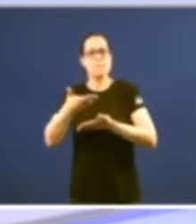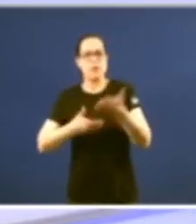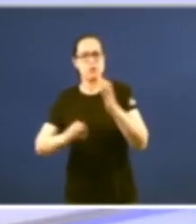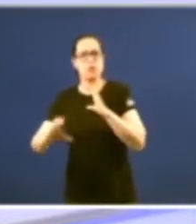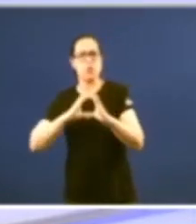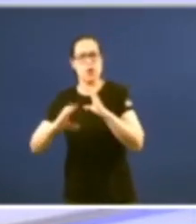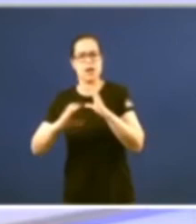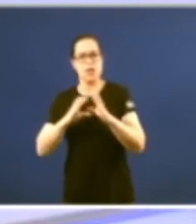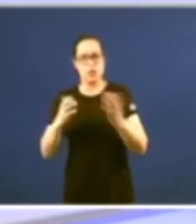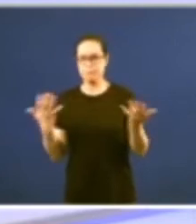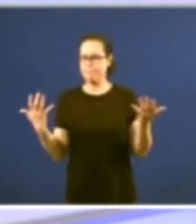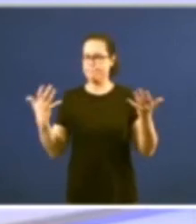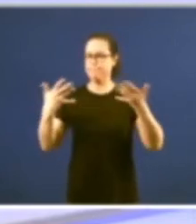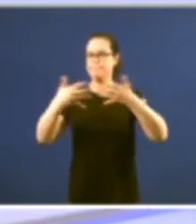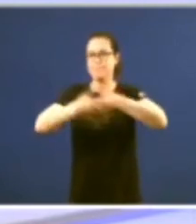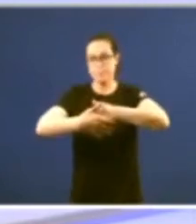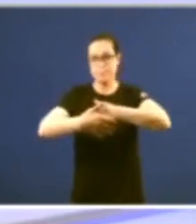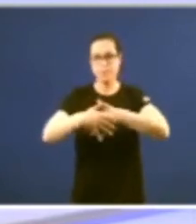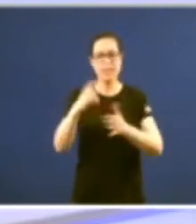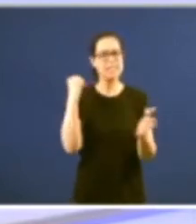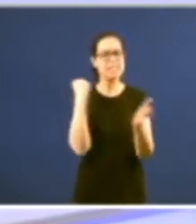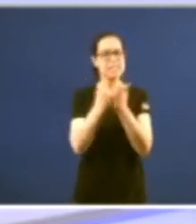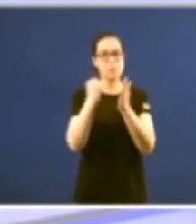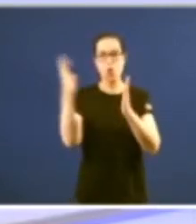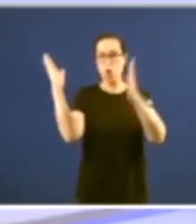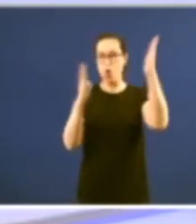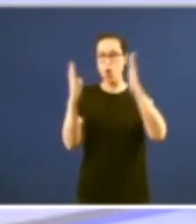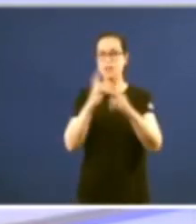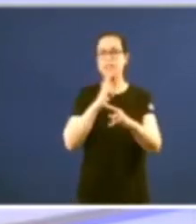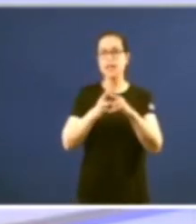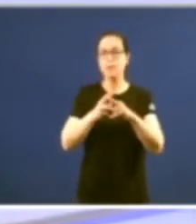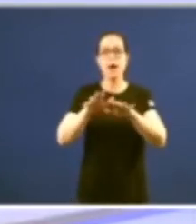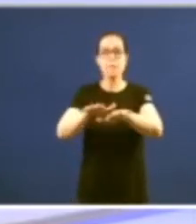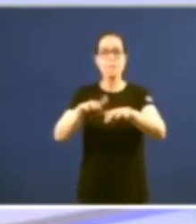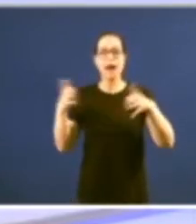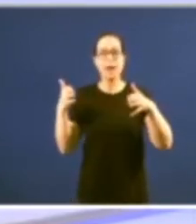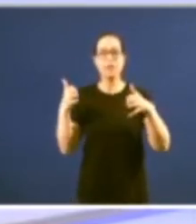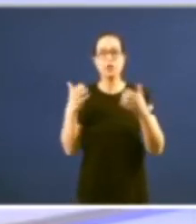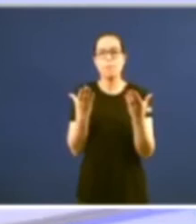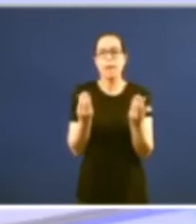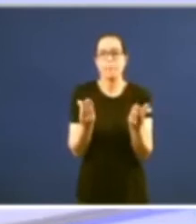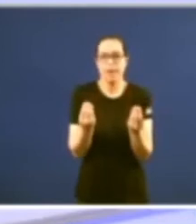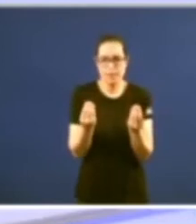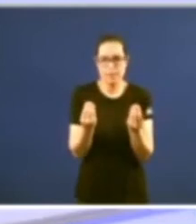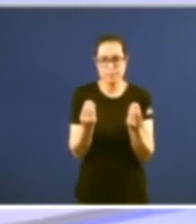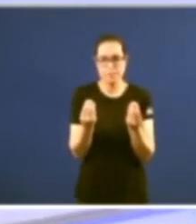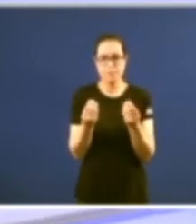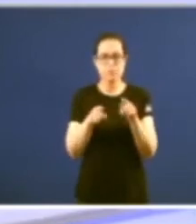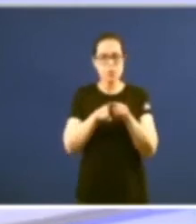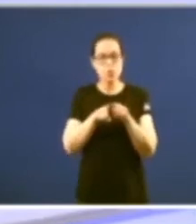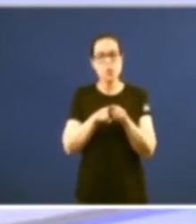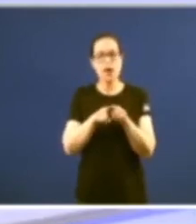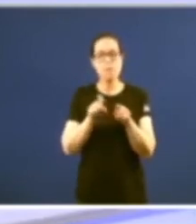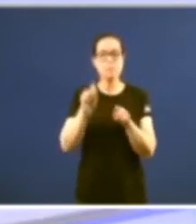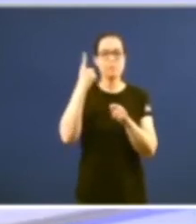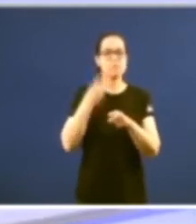idéntica sintonía O símbolo da época foi o que en ton se chamou Parlamento do papel co aparición das primeiras firmas de opinión